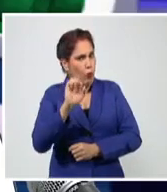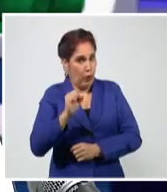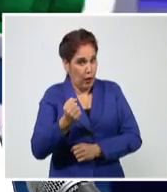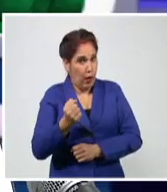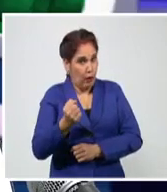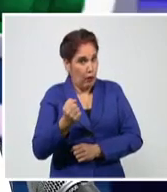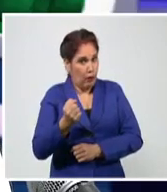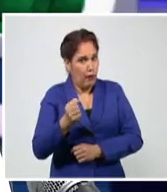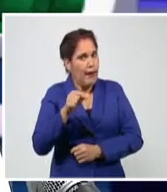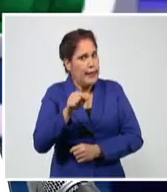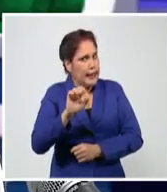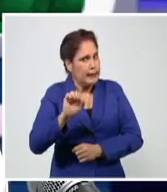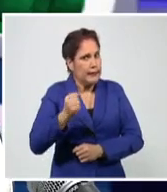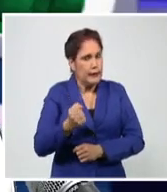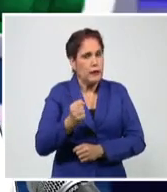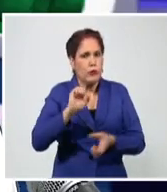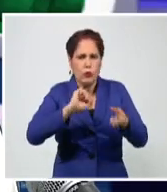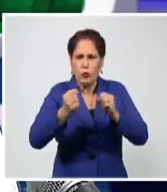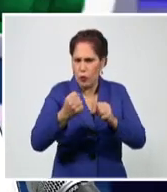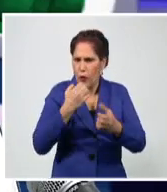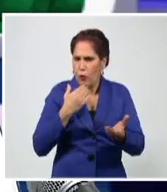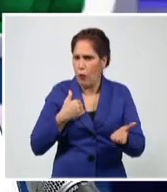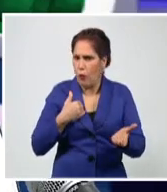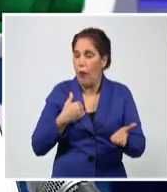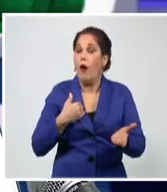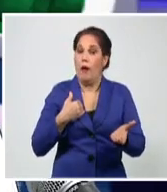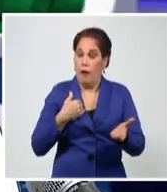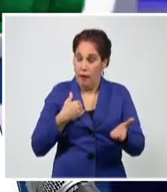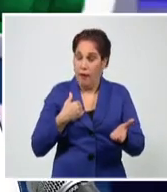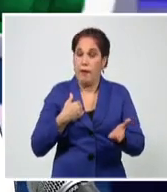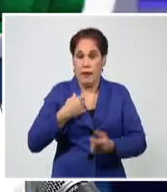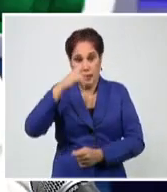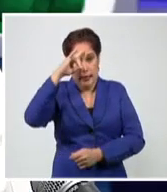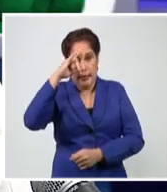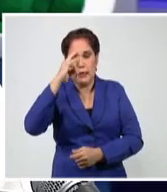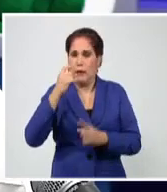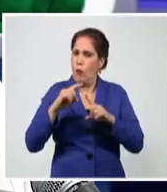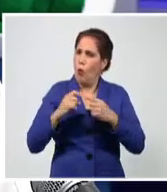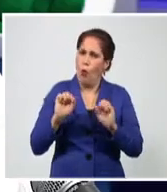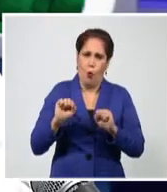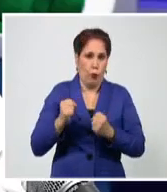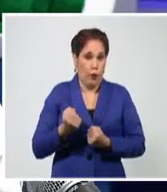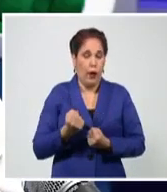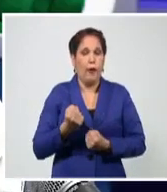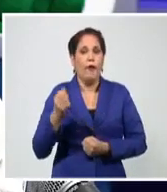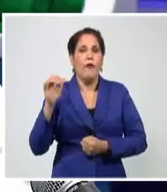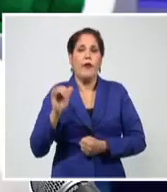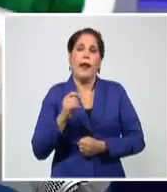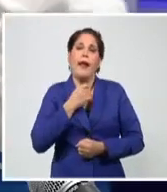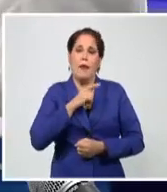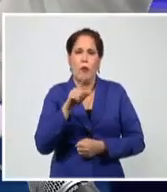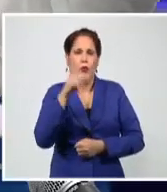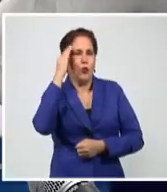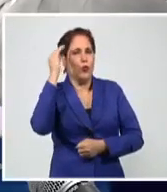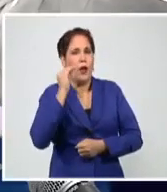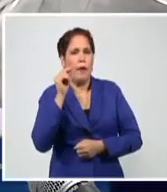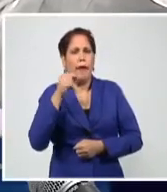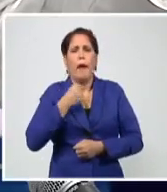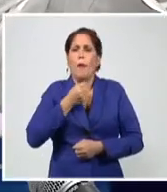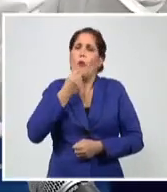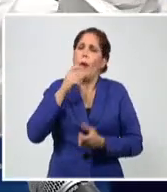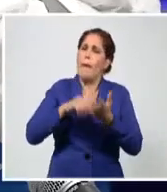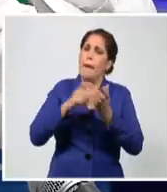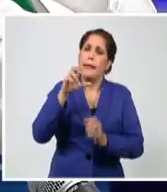Se está exigiendo y se está controlando. Y no podemos decir, porque también viene la mañana, bueno, a mejor es un